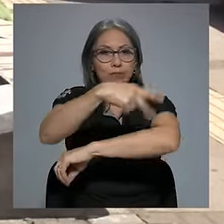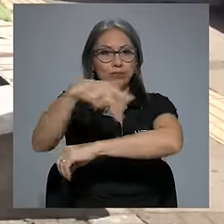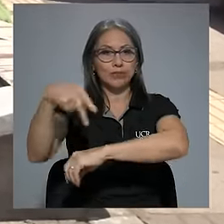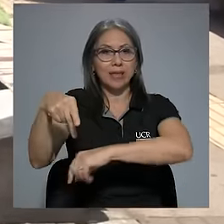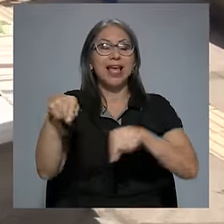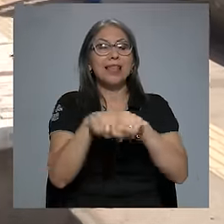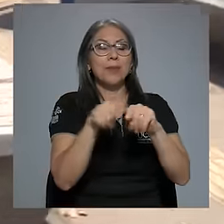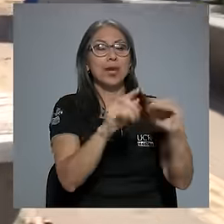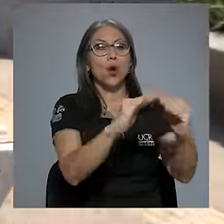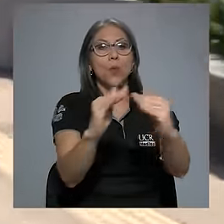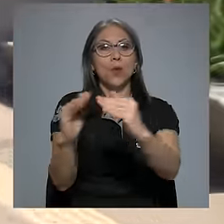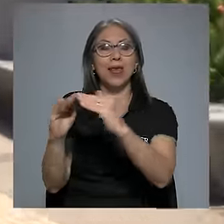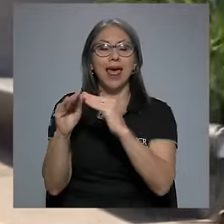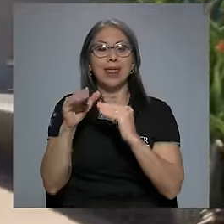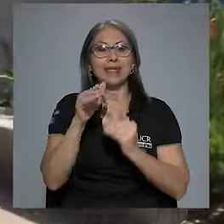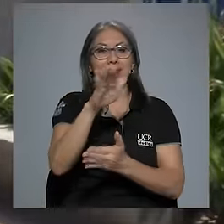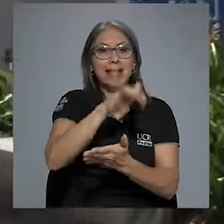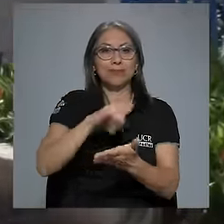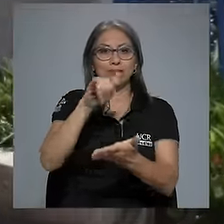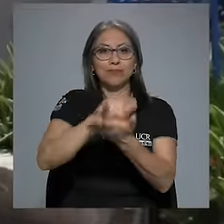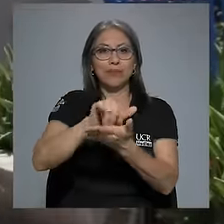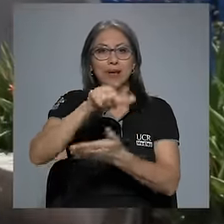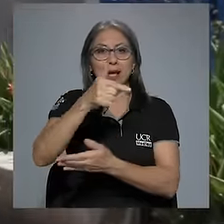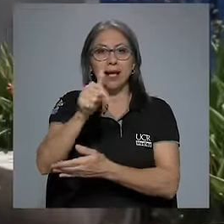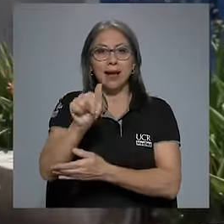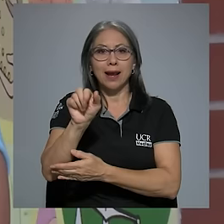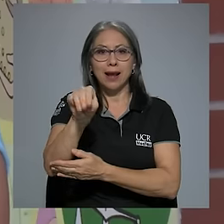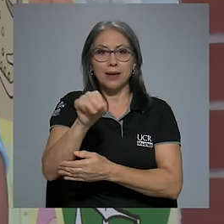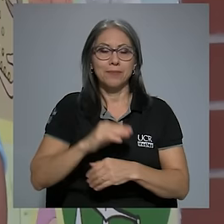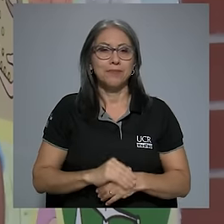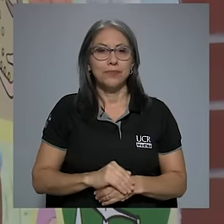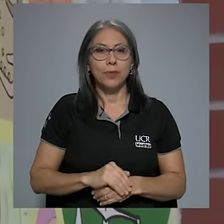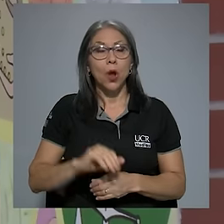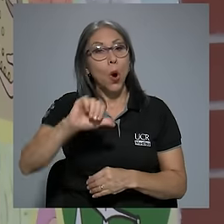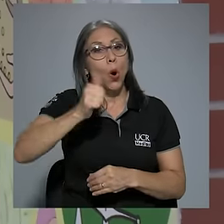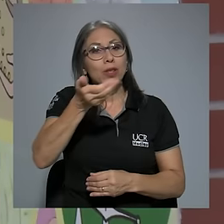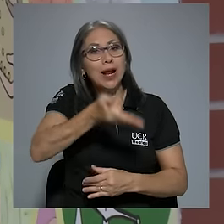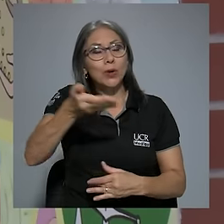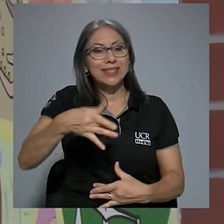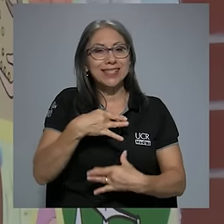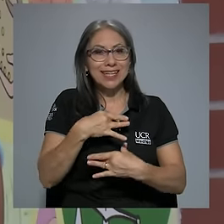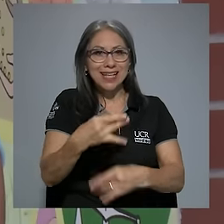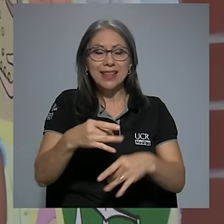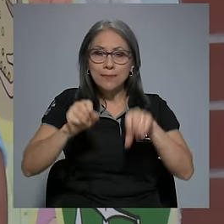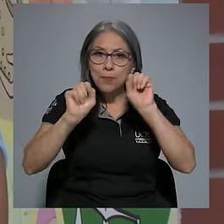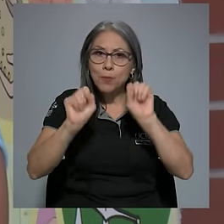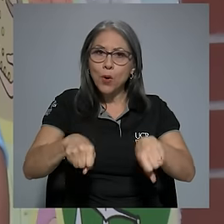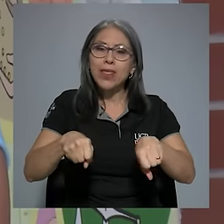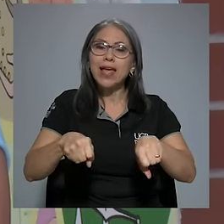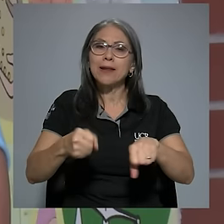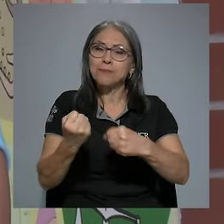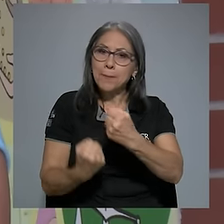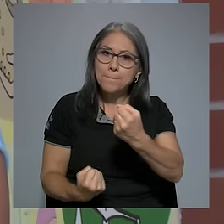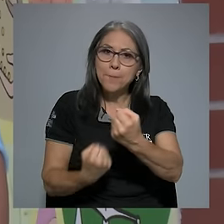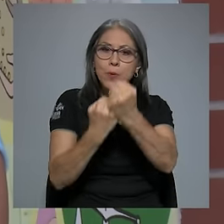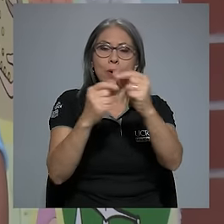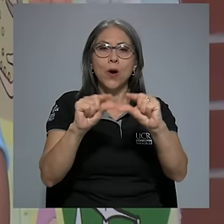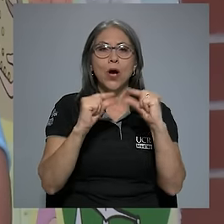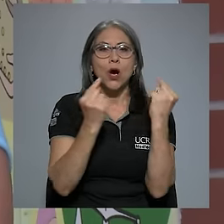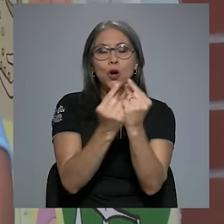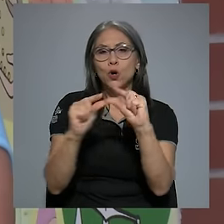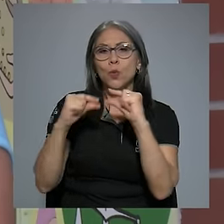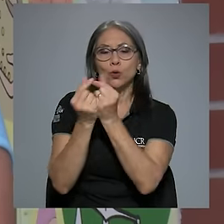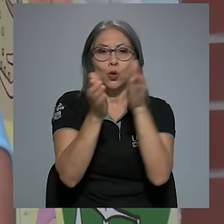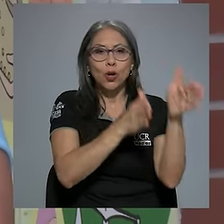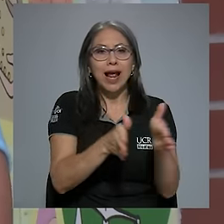y en comunidades de la gran área metropolitana. Otro aspecto interesante es el poder aportar a grupos organizados